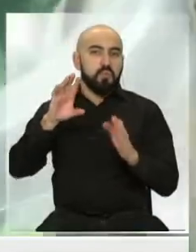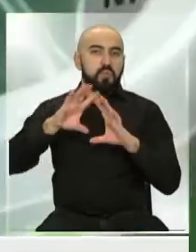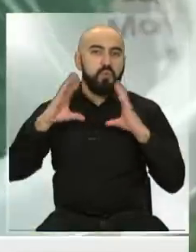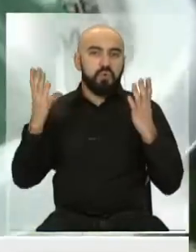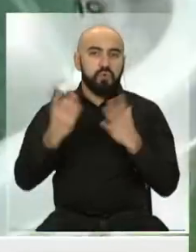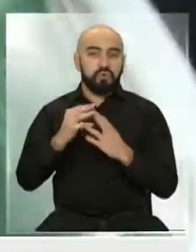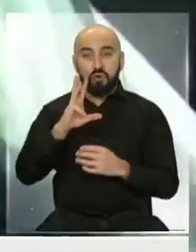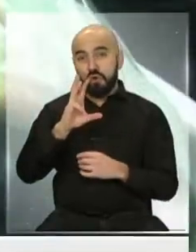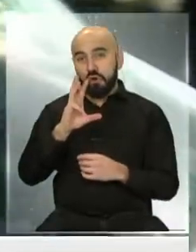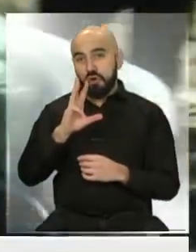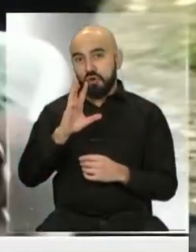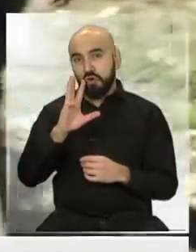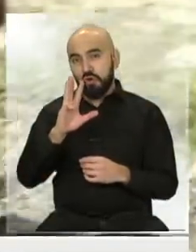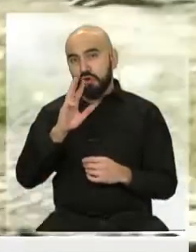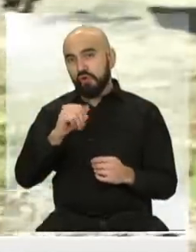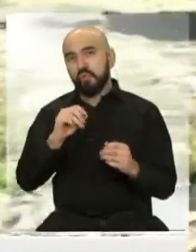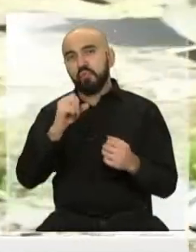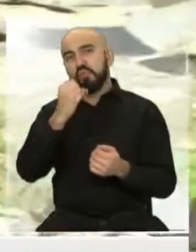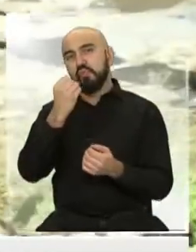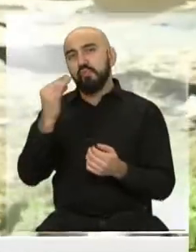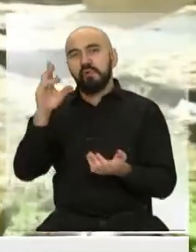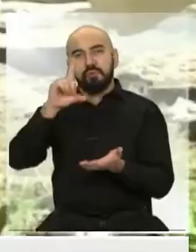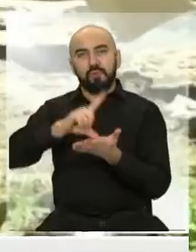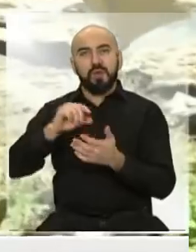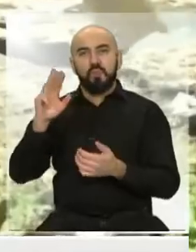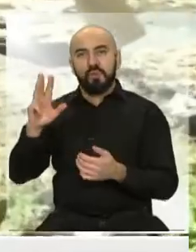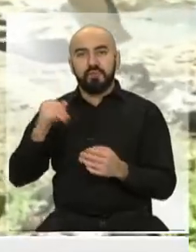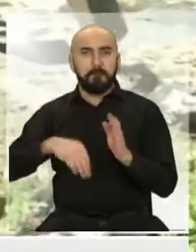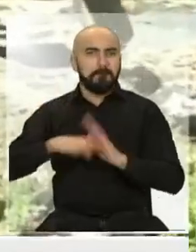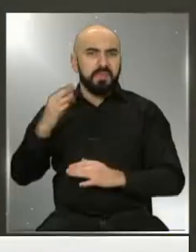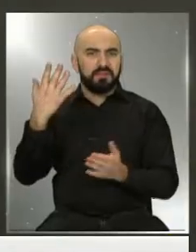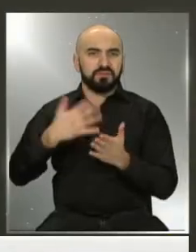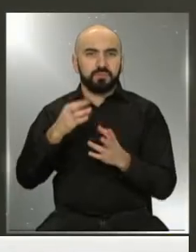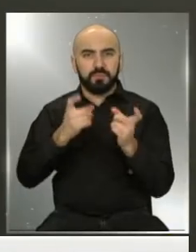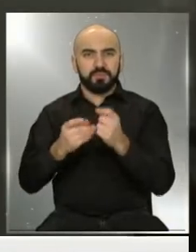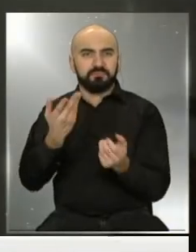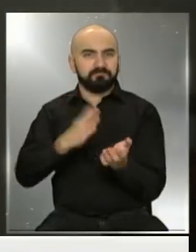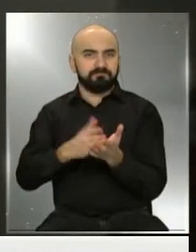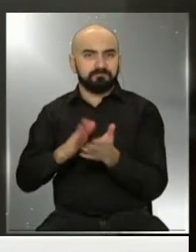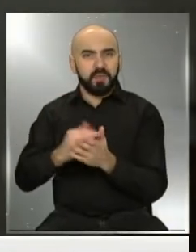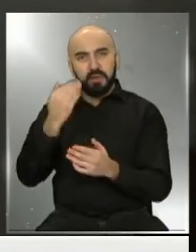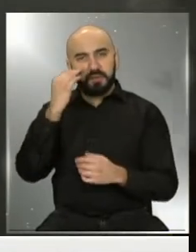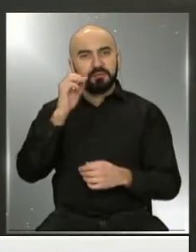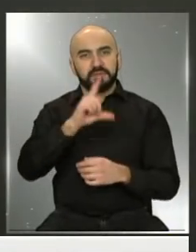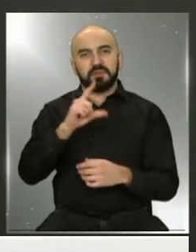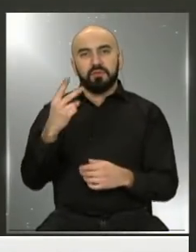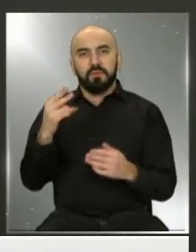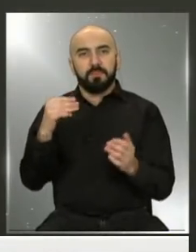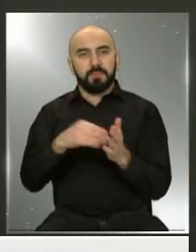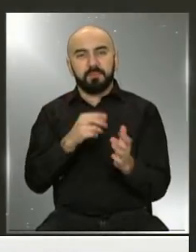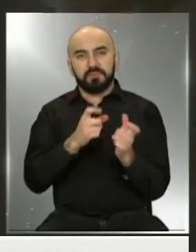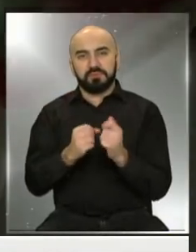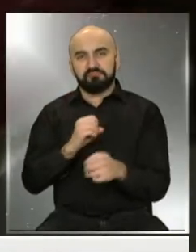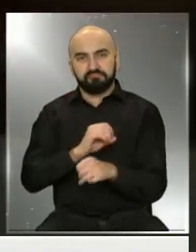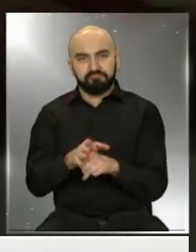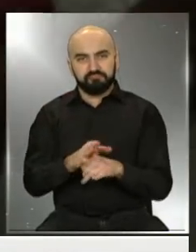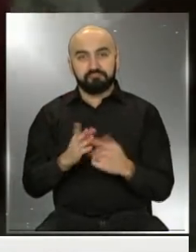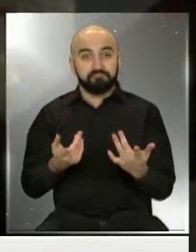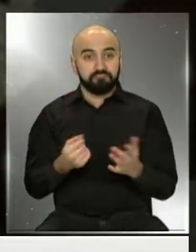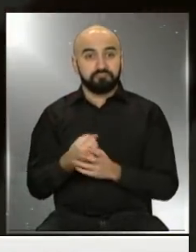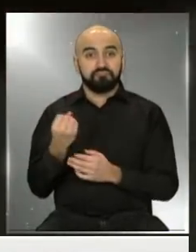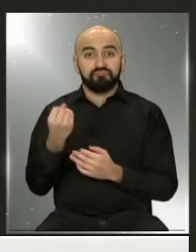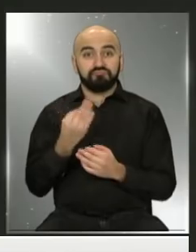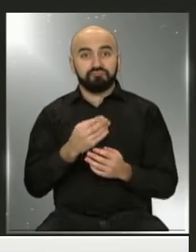noveno país. Según el último balance, ya son más de 5.000 los fallecidos, casi 72.000 los contagios. La cifra